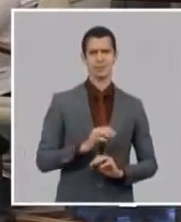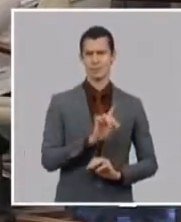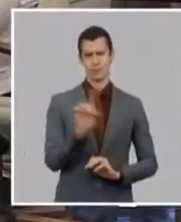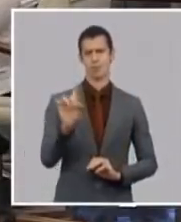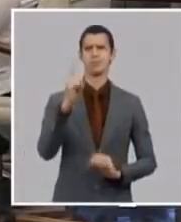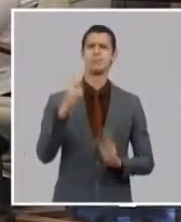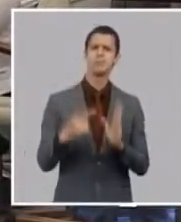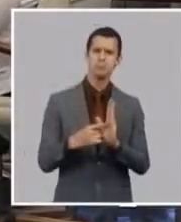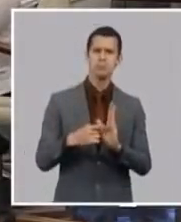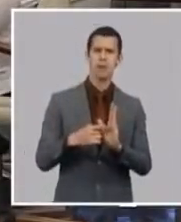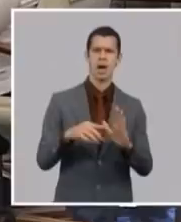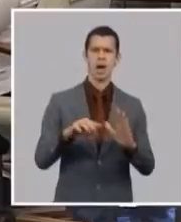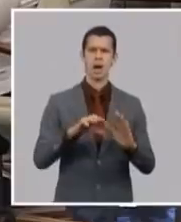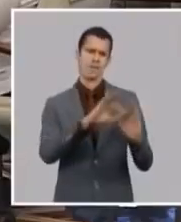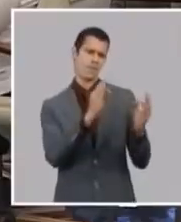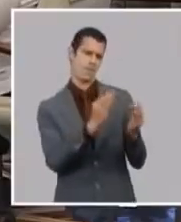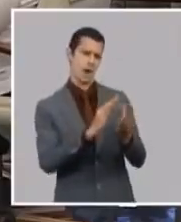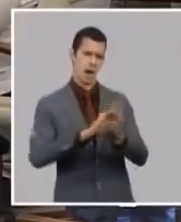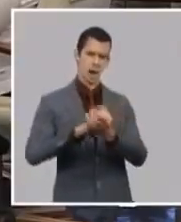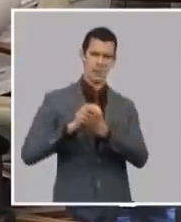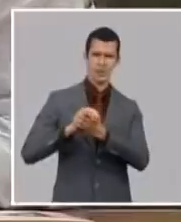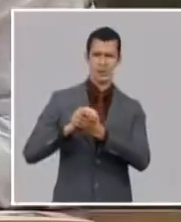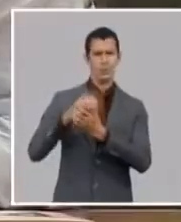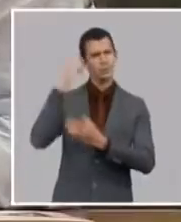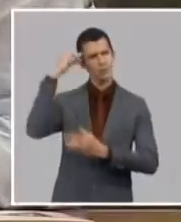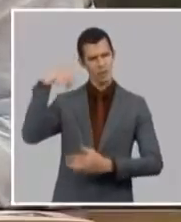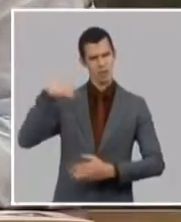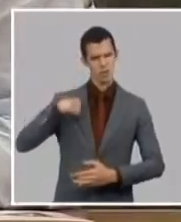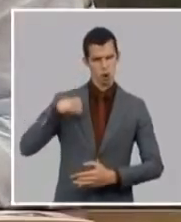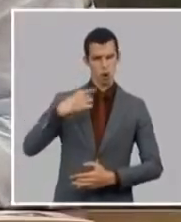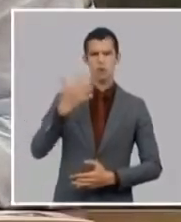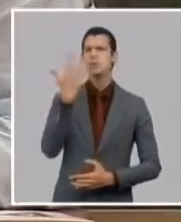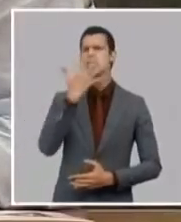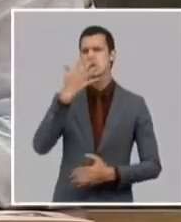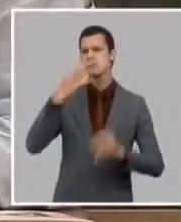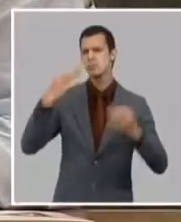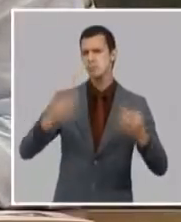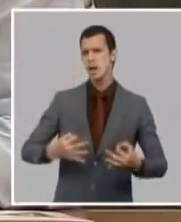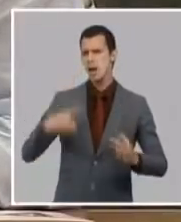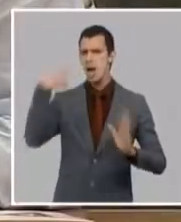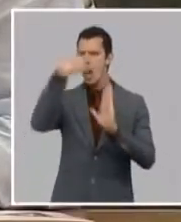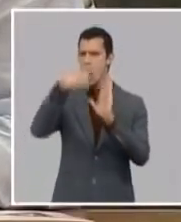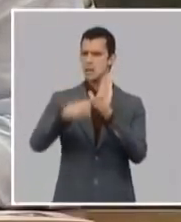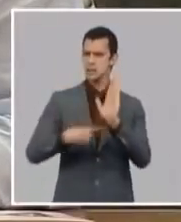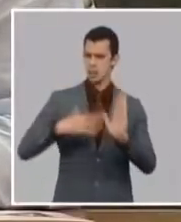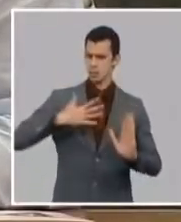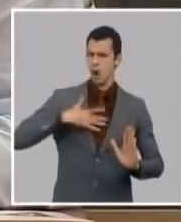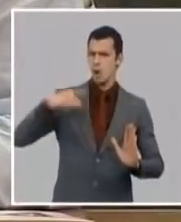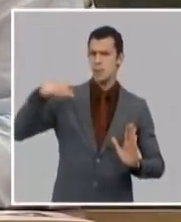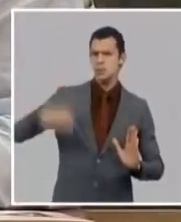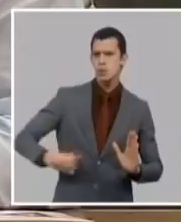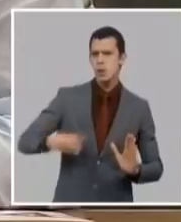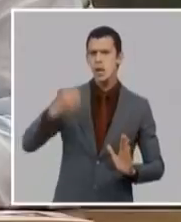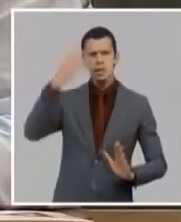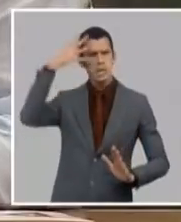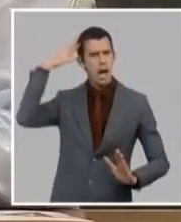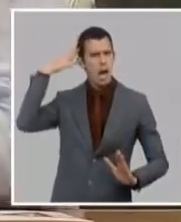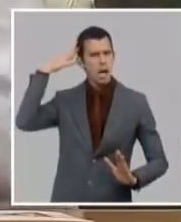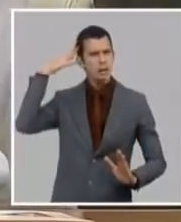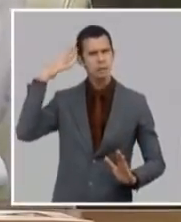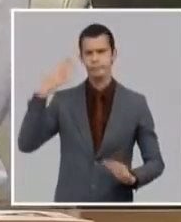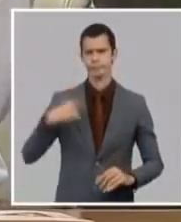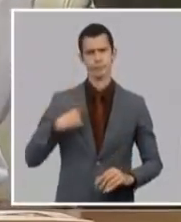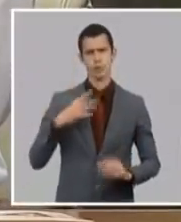que fomenta el imperio de los valores con los que uno ha crecido los valores que me inculcó mi familia que